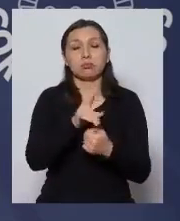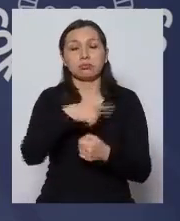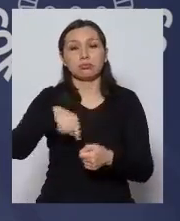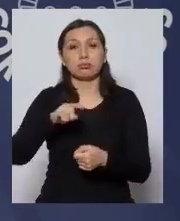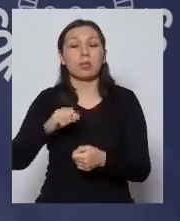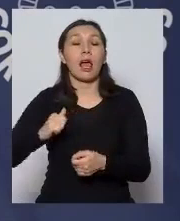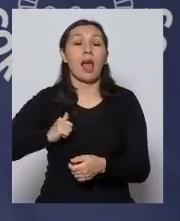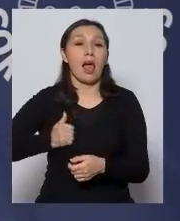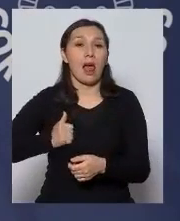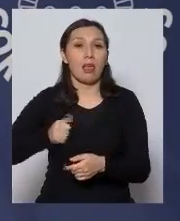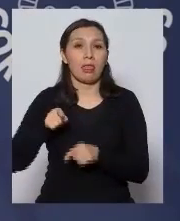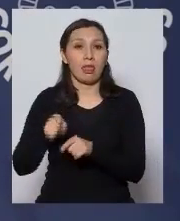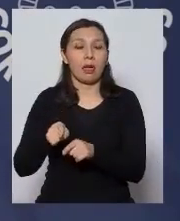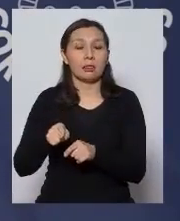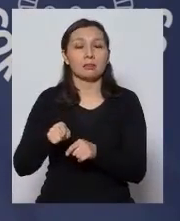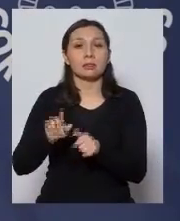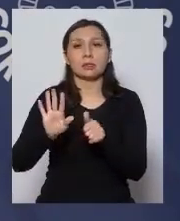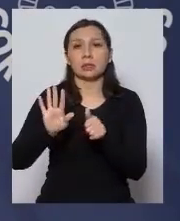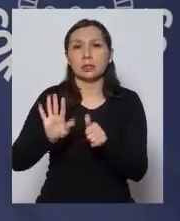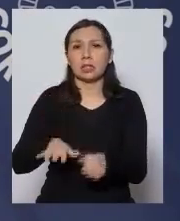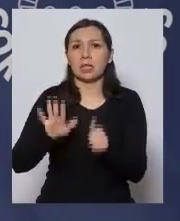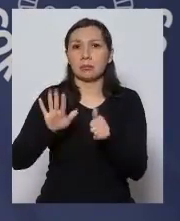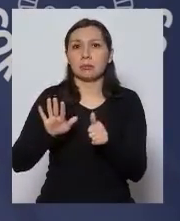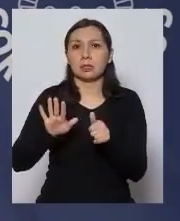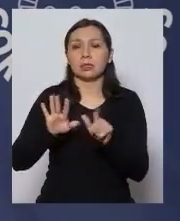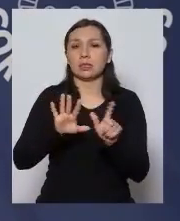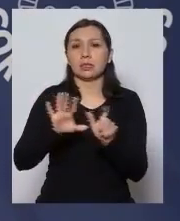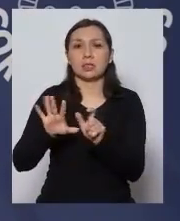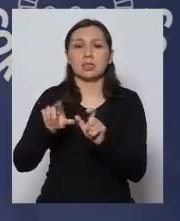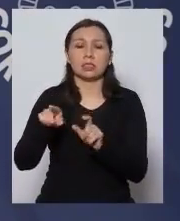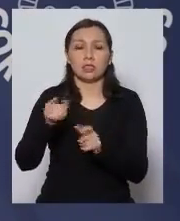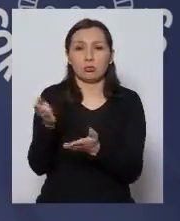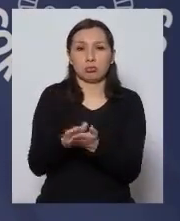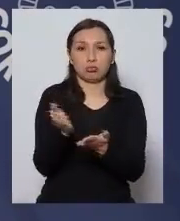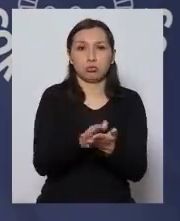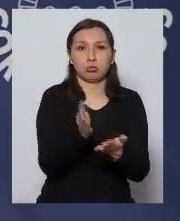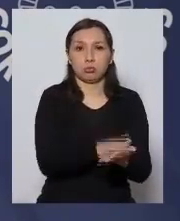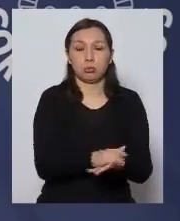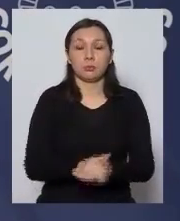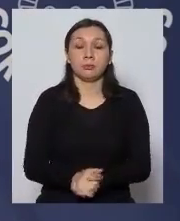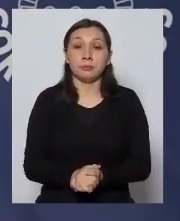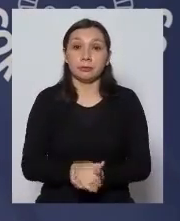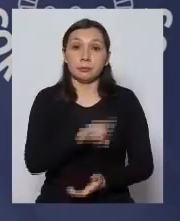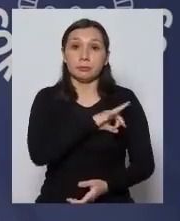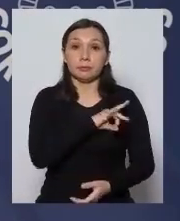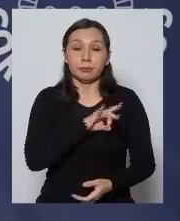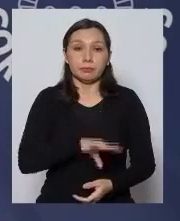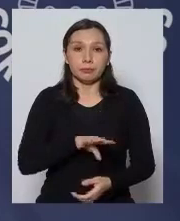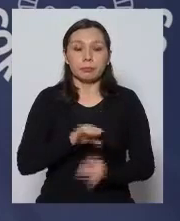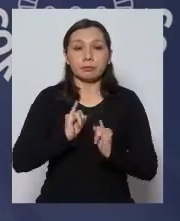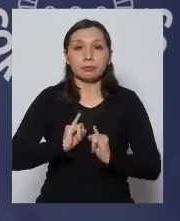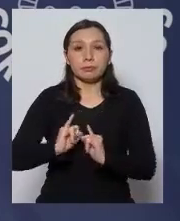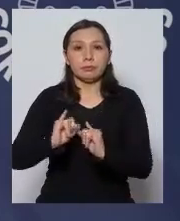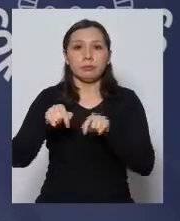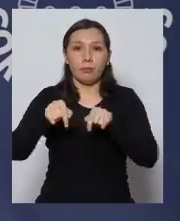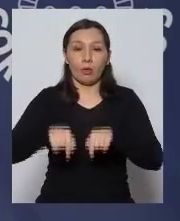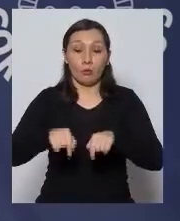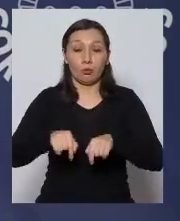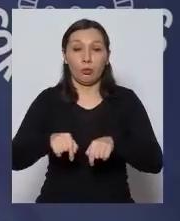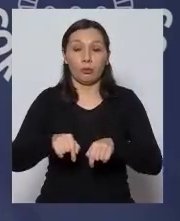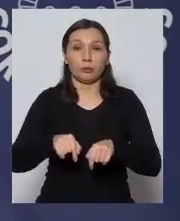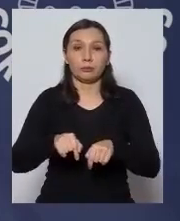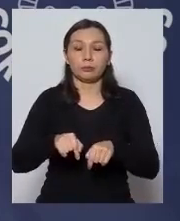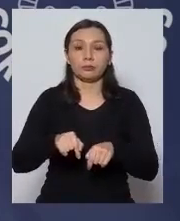Canadá, 6.700 fallecidos. En nuestro país, informamos hoy día